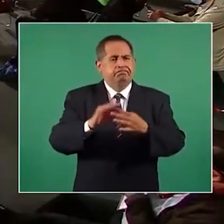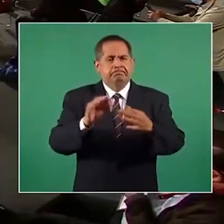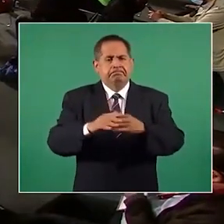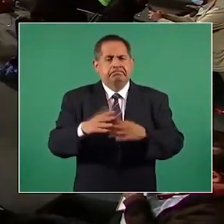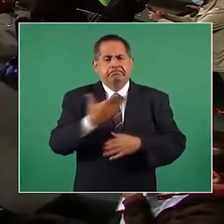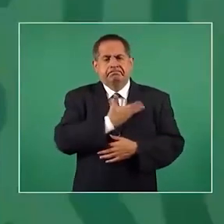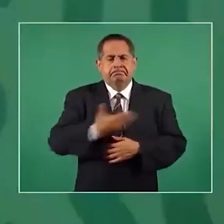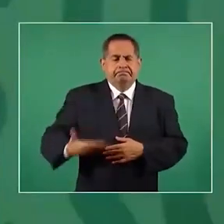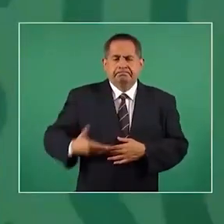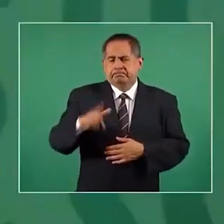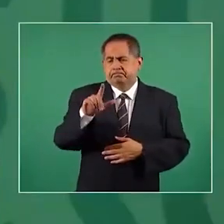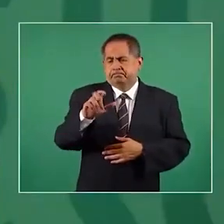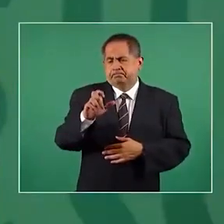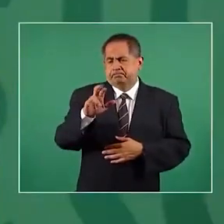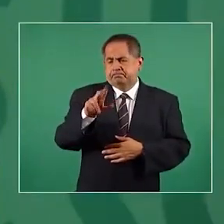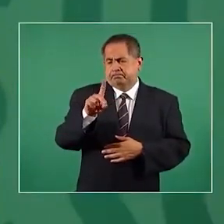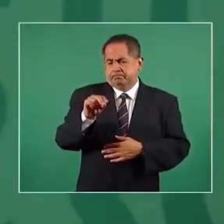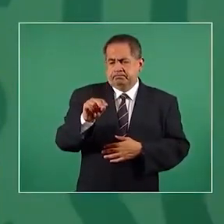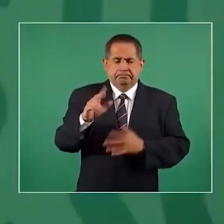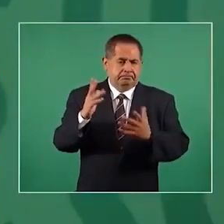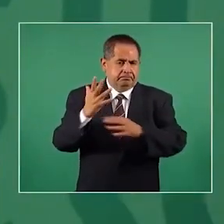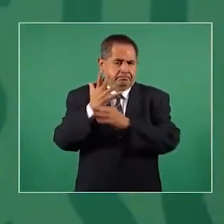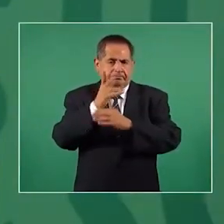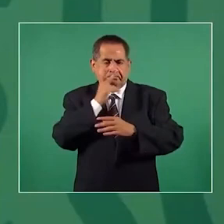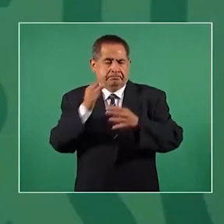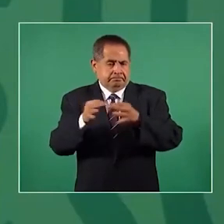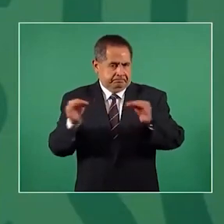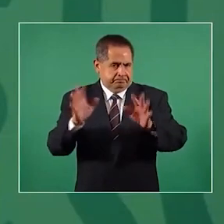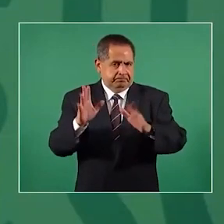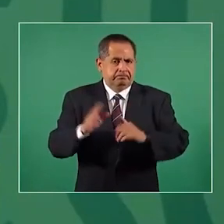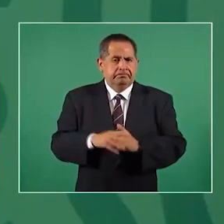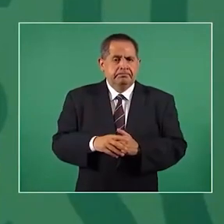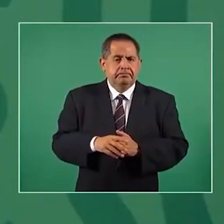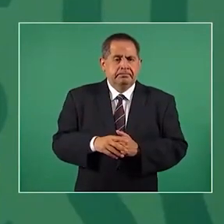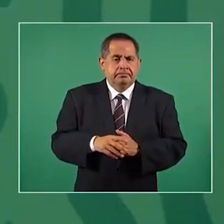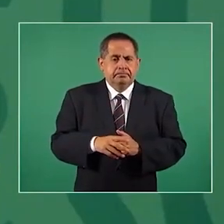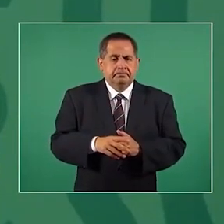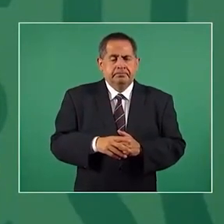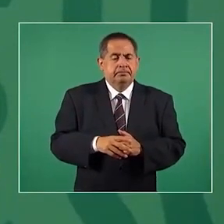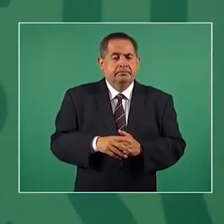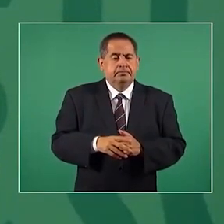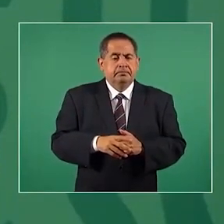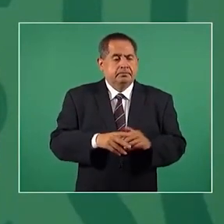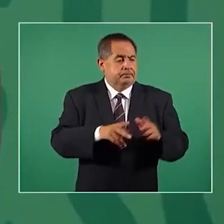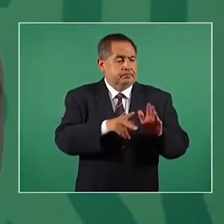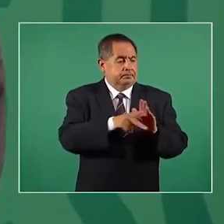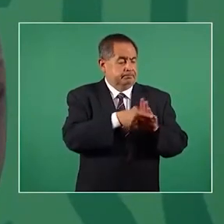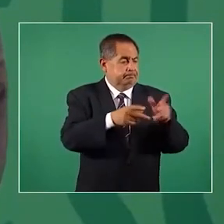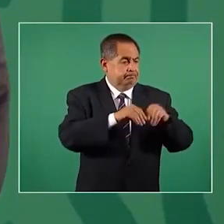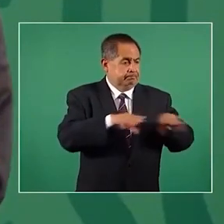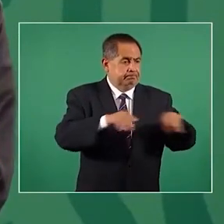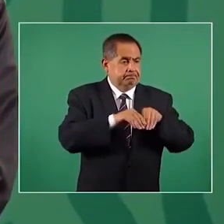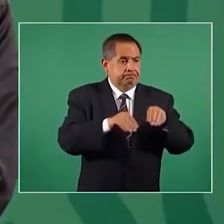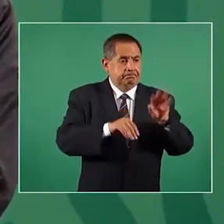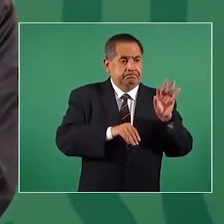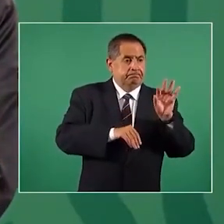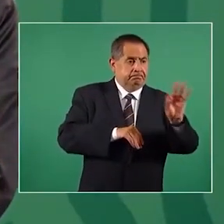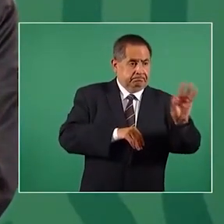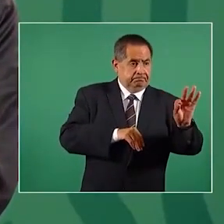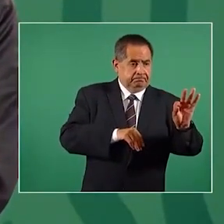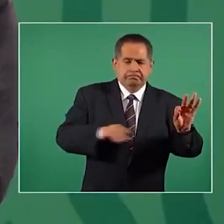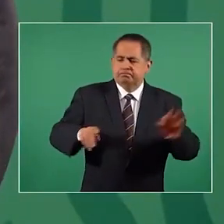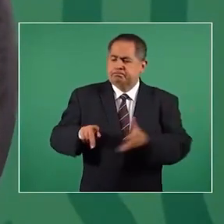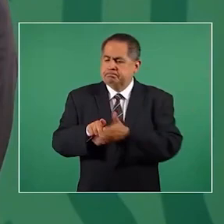presidente Lerdo o se le atribuye a él la frase de que la prensa se controla o se regula con la prensa